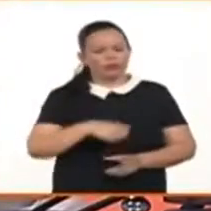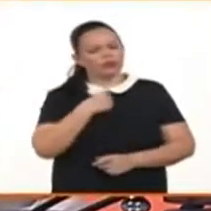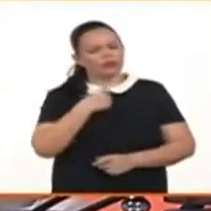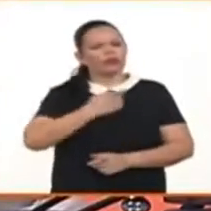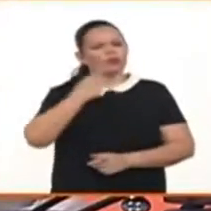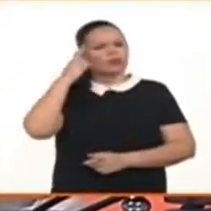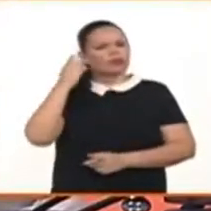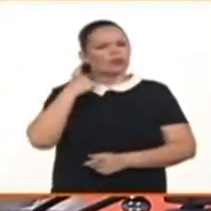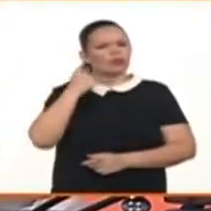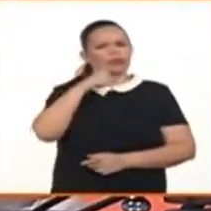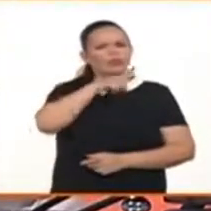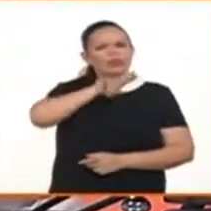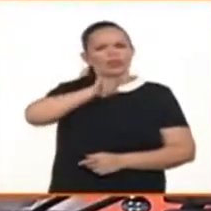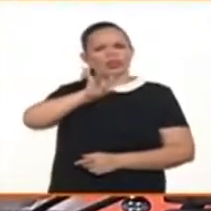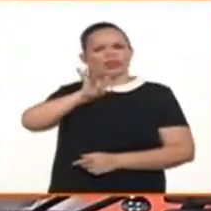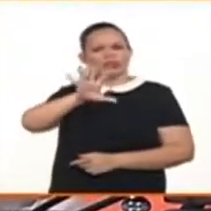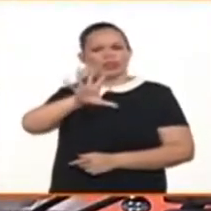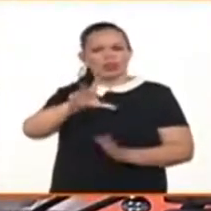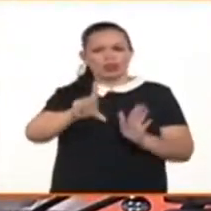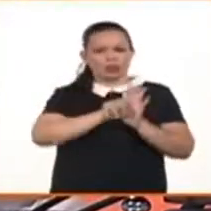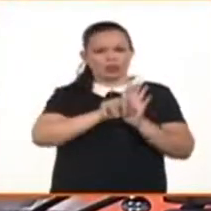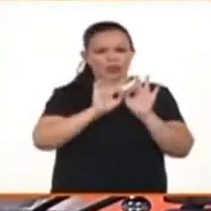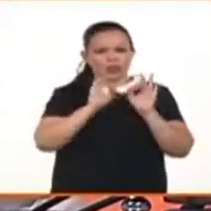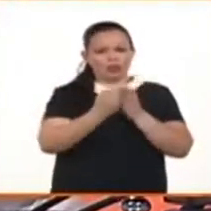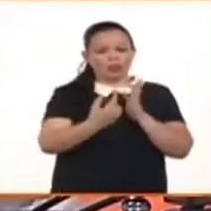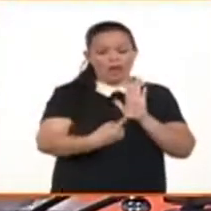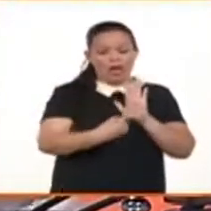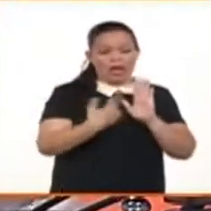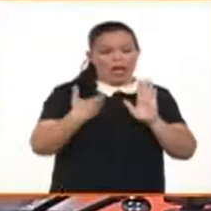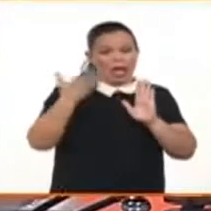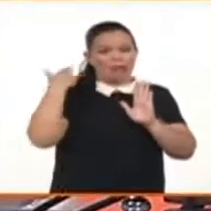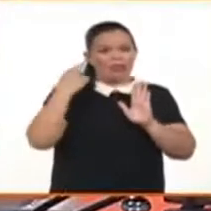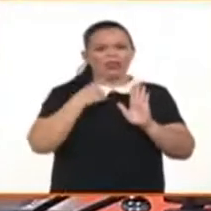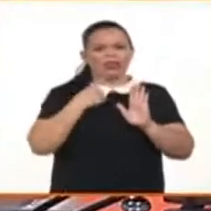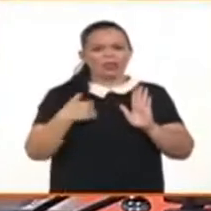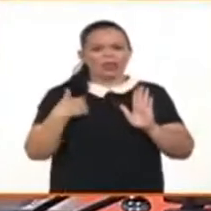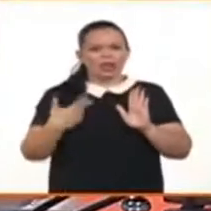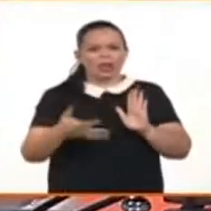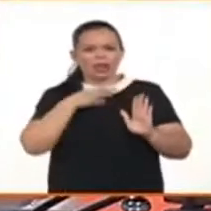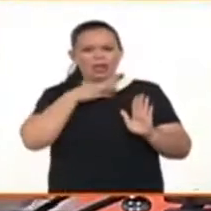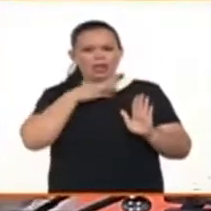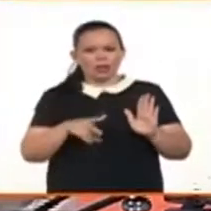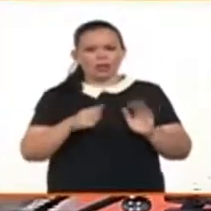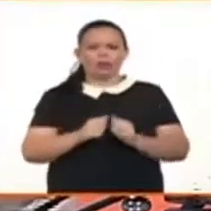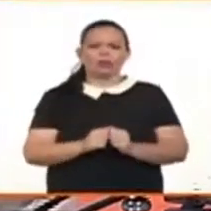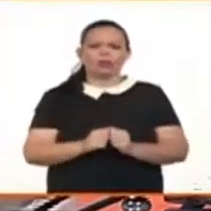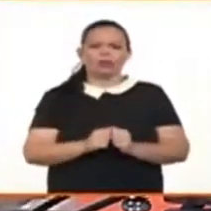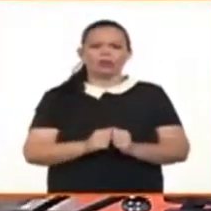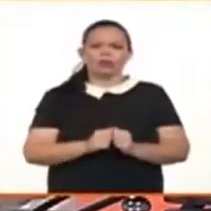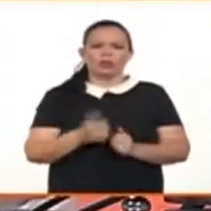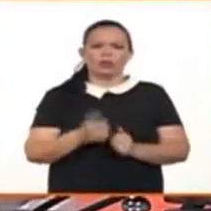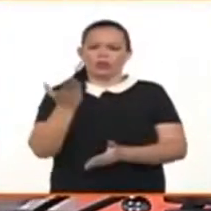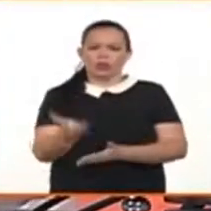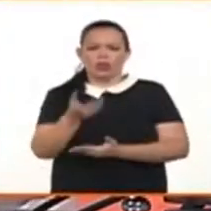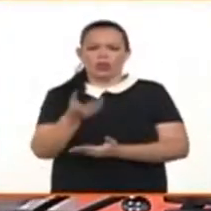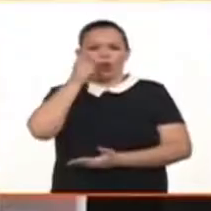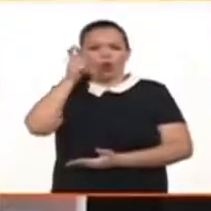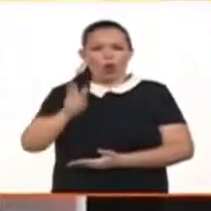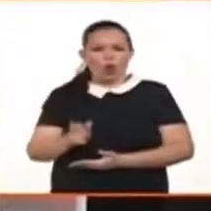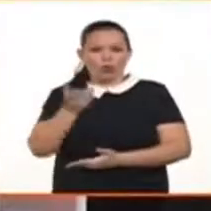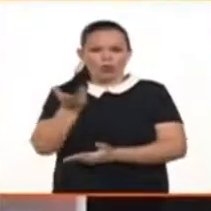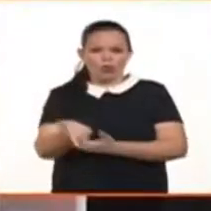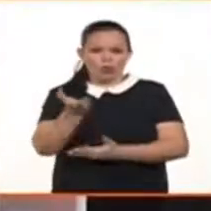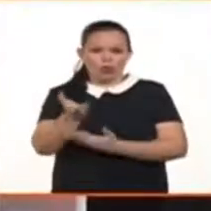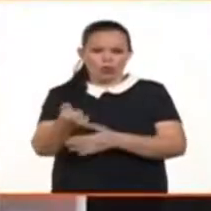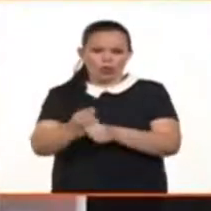ya se establecía ahí que ante dos solicitudes de trabajo, un hombre y una mujer, la prioridad era para la mujer,